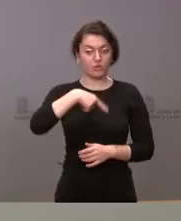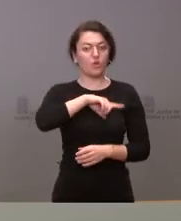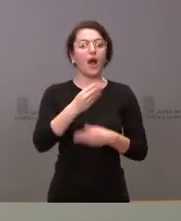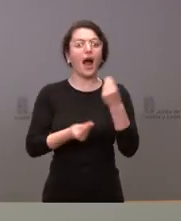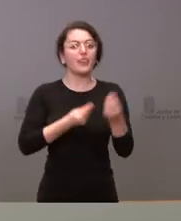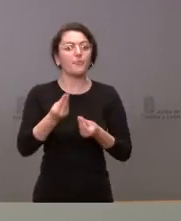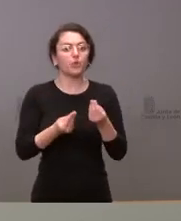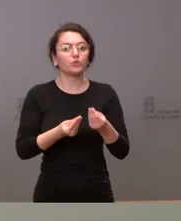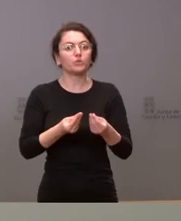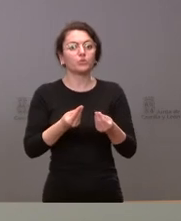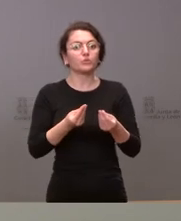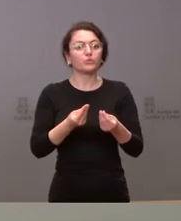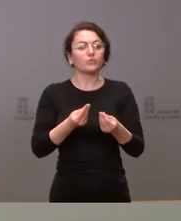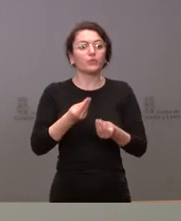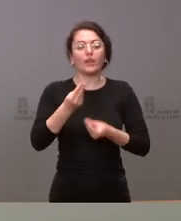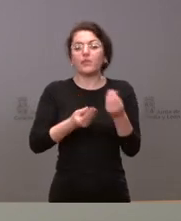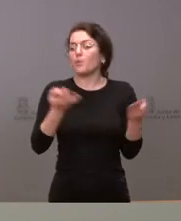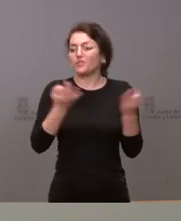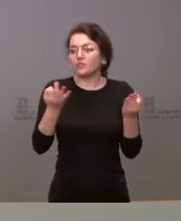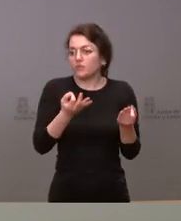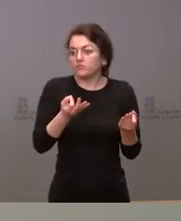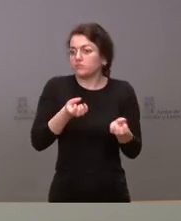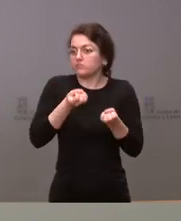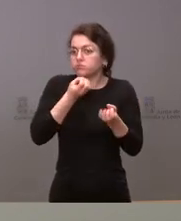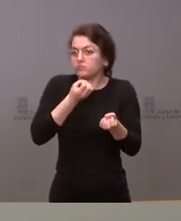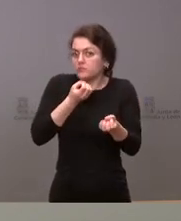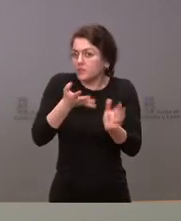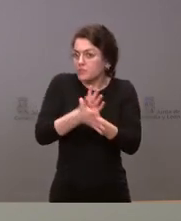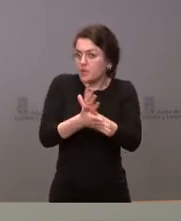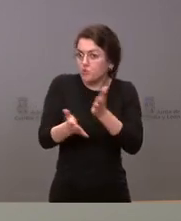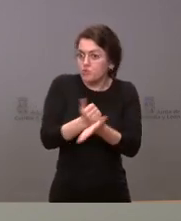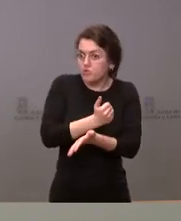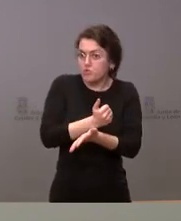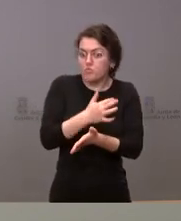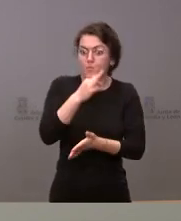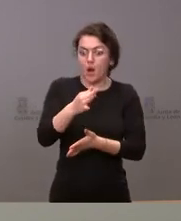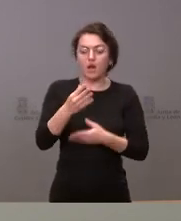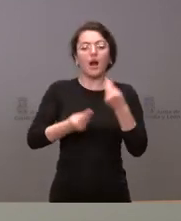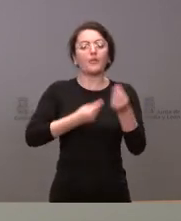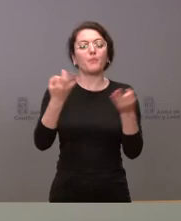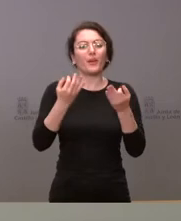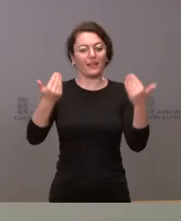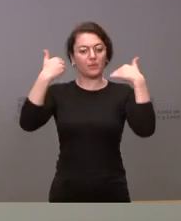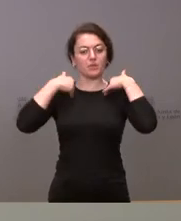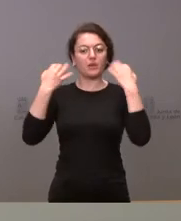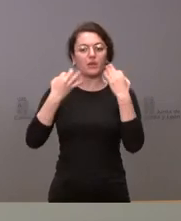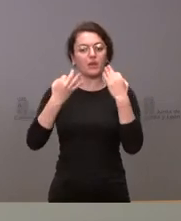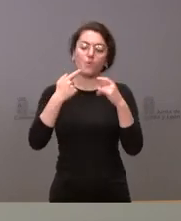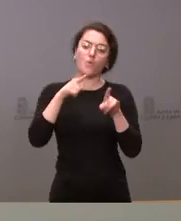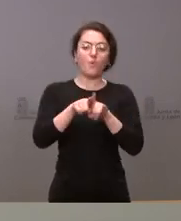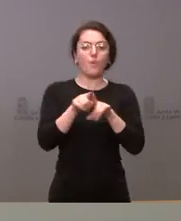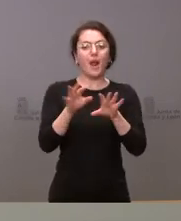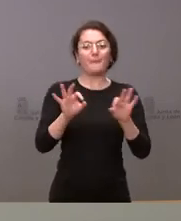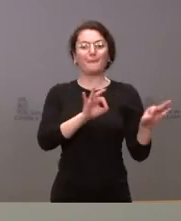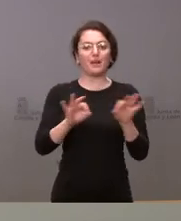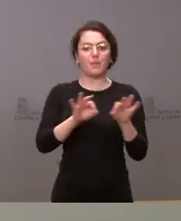hacer y las tareas que nos corresponden que es estar muy preparados para el trabajo del día a día y también